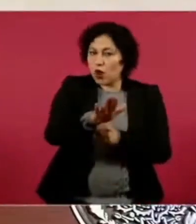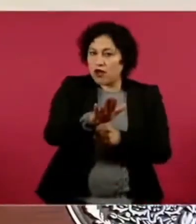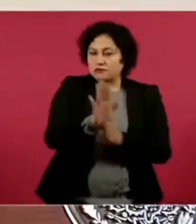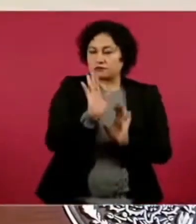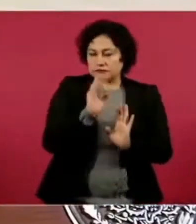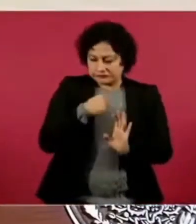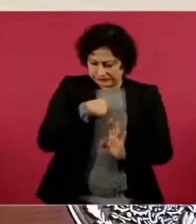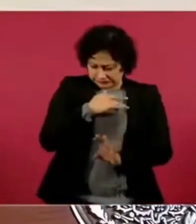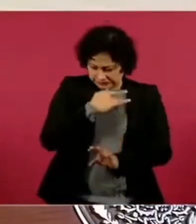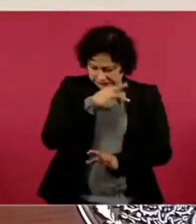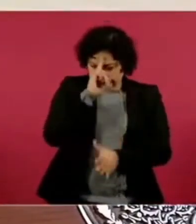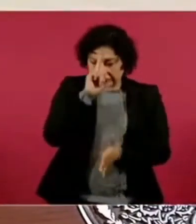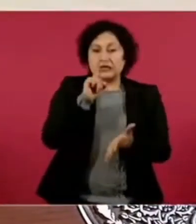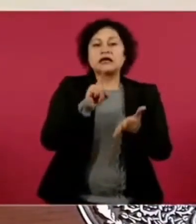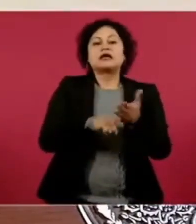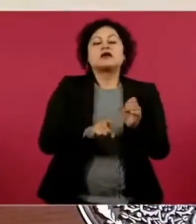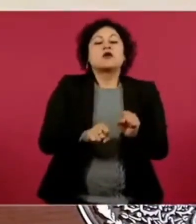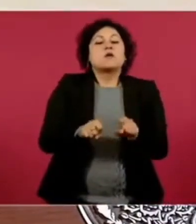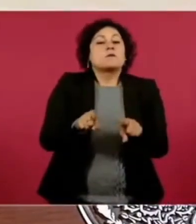local.